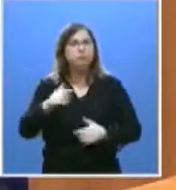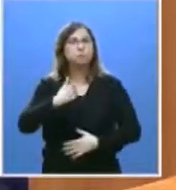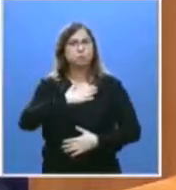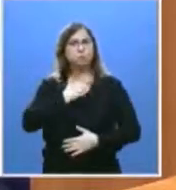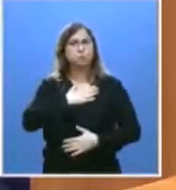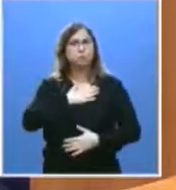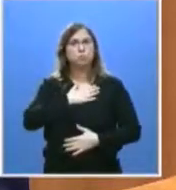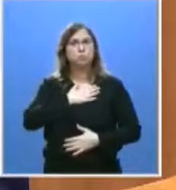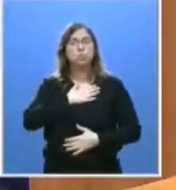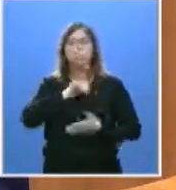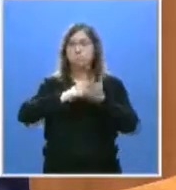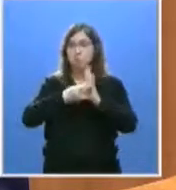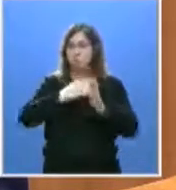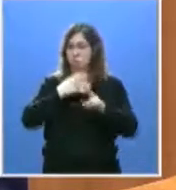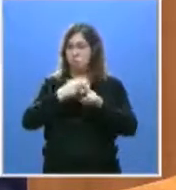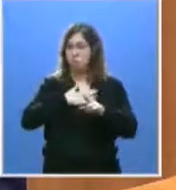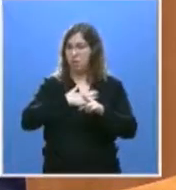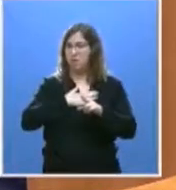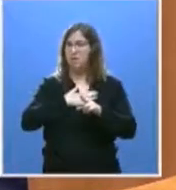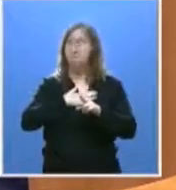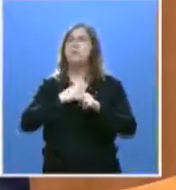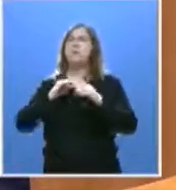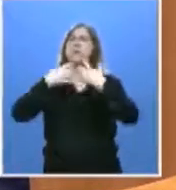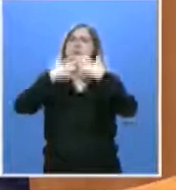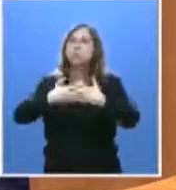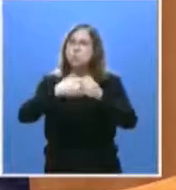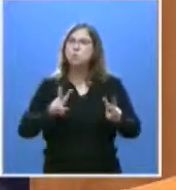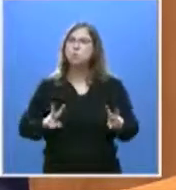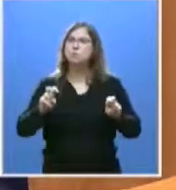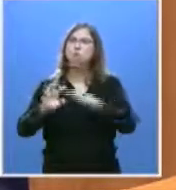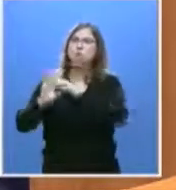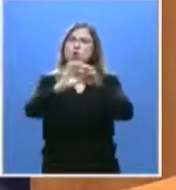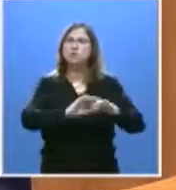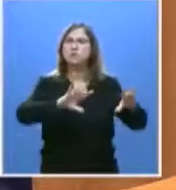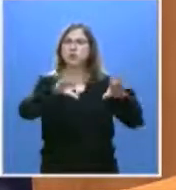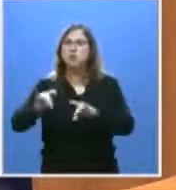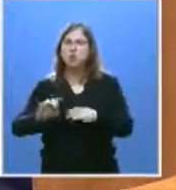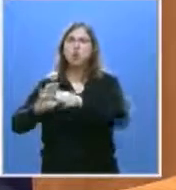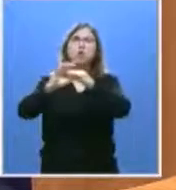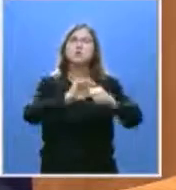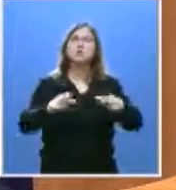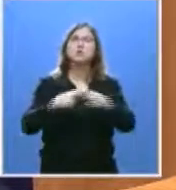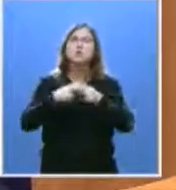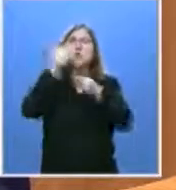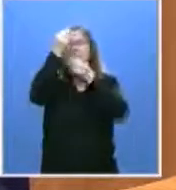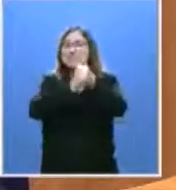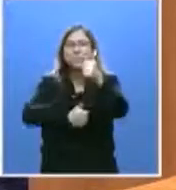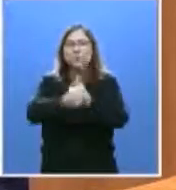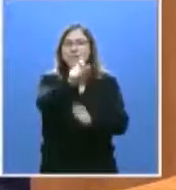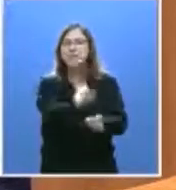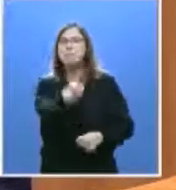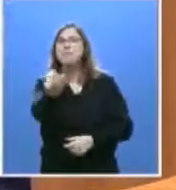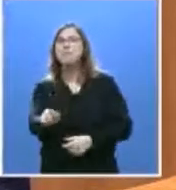este proyecto político, que habla de reindustrialización, que habla de cohesión territorial, de cohesión social, que piensan las personas en la gente.